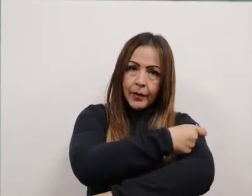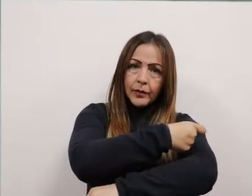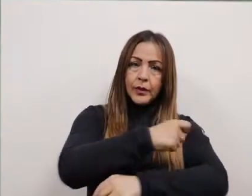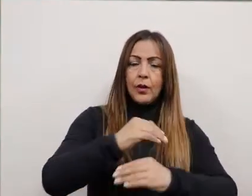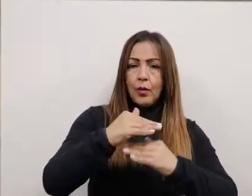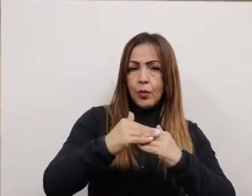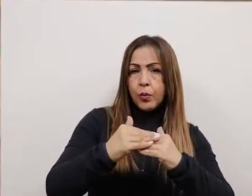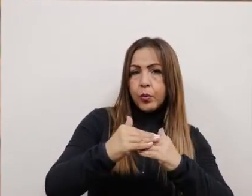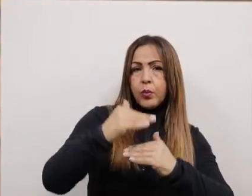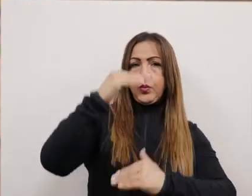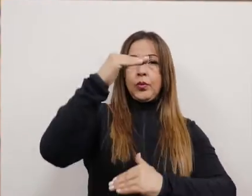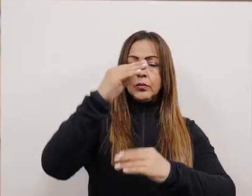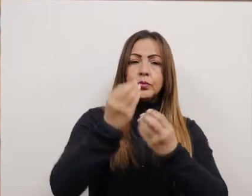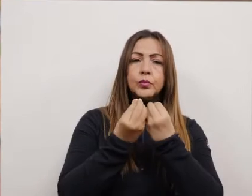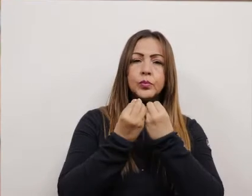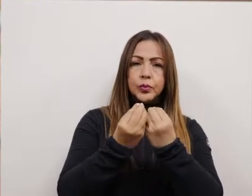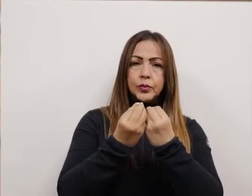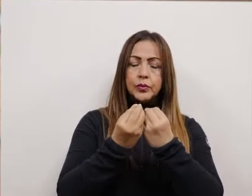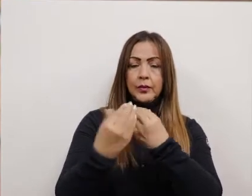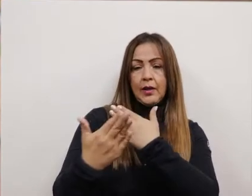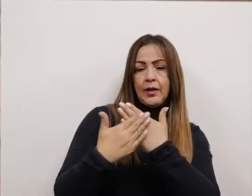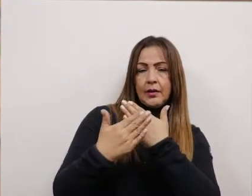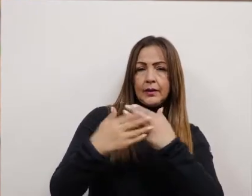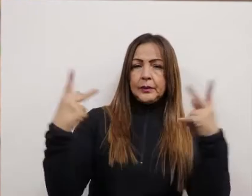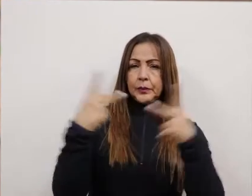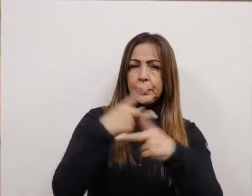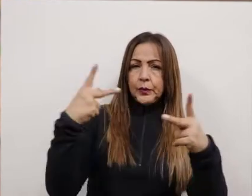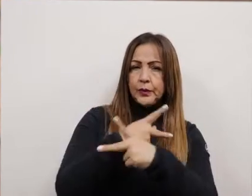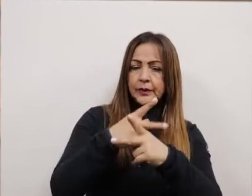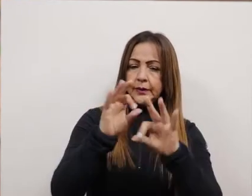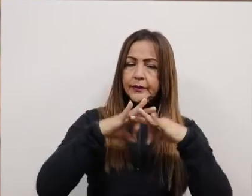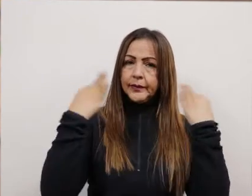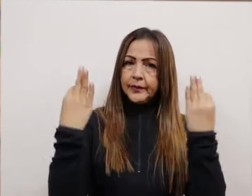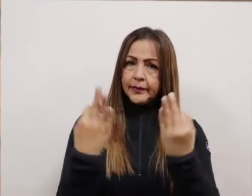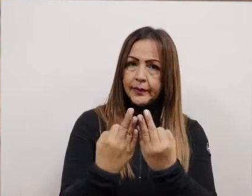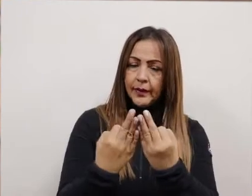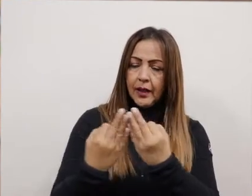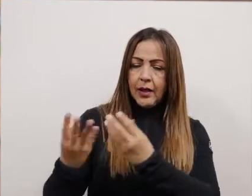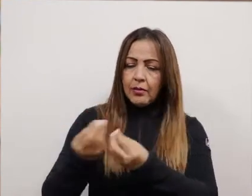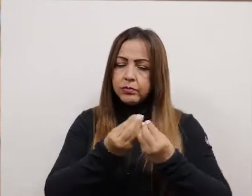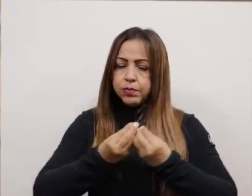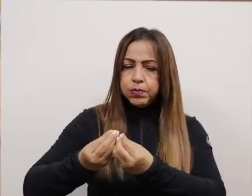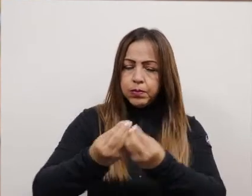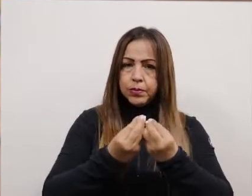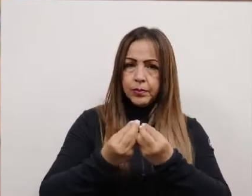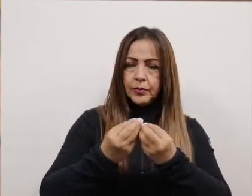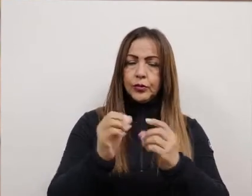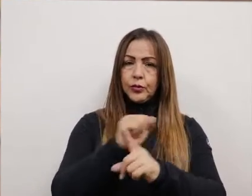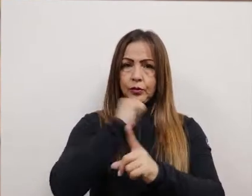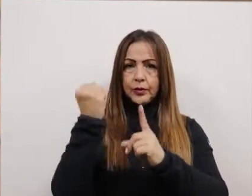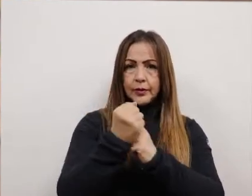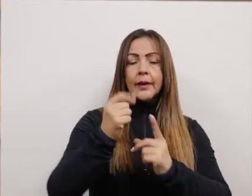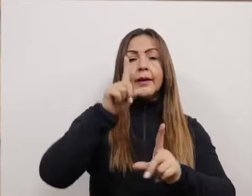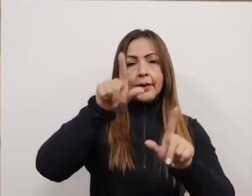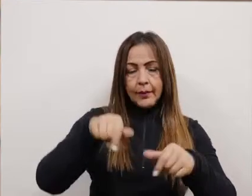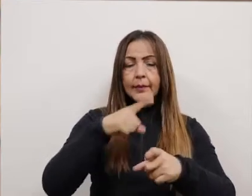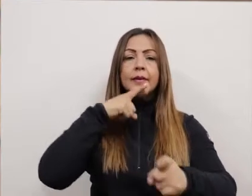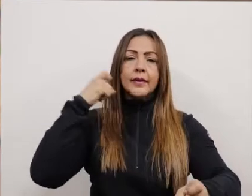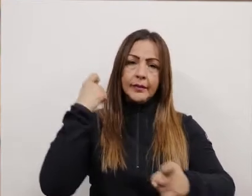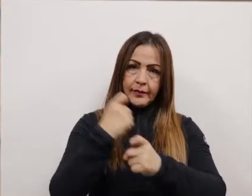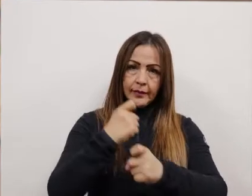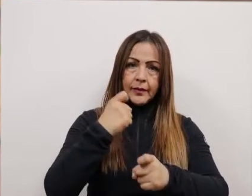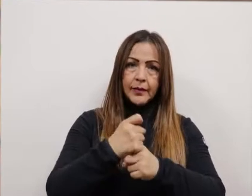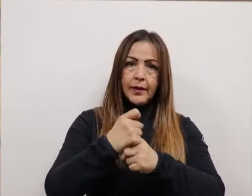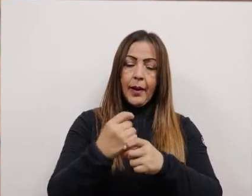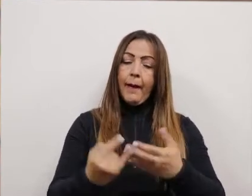coberturas de vacunación, tenemos unas cifras elevadas en materia de reportes de violencia en todos los temas de convivencia social.